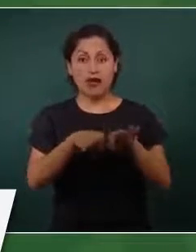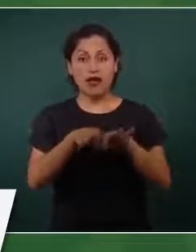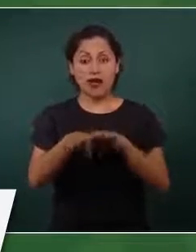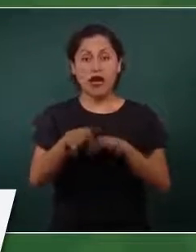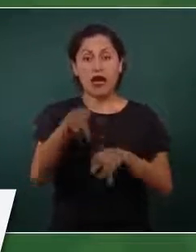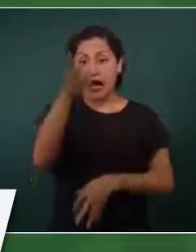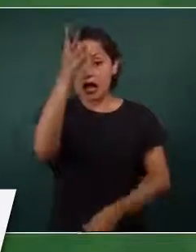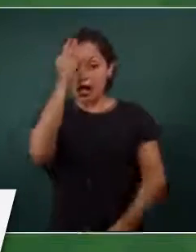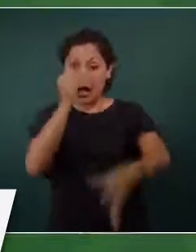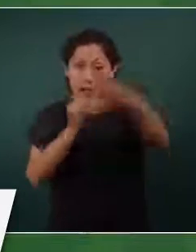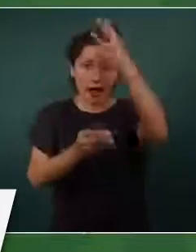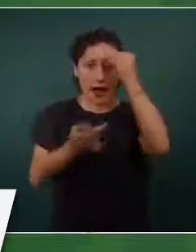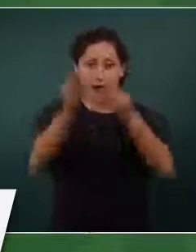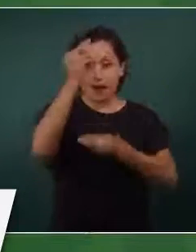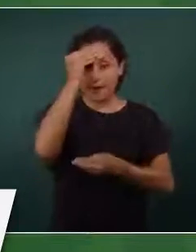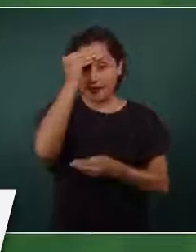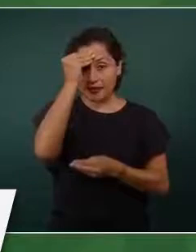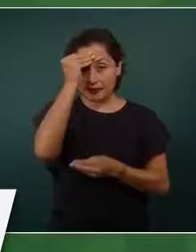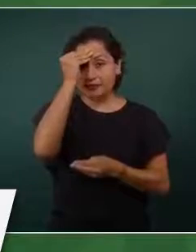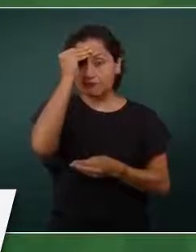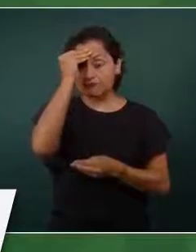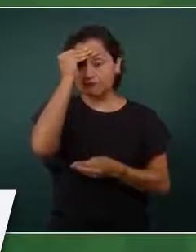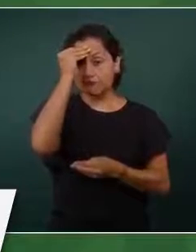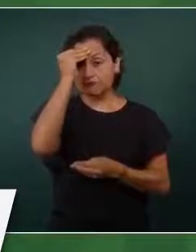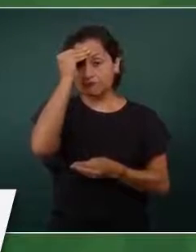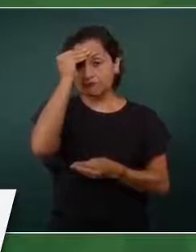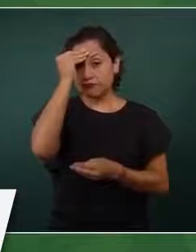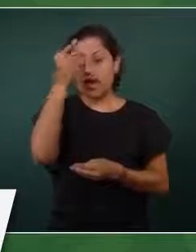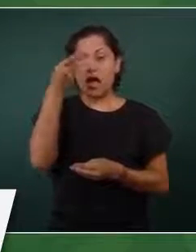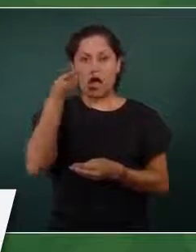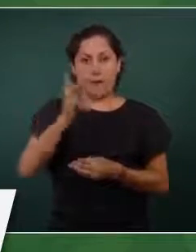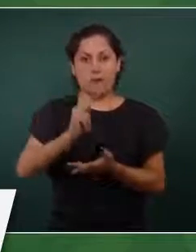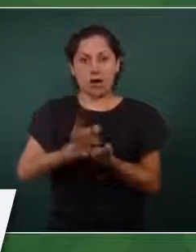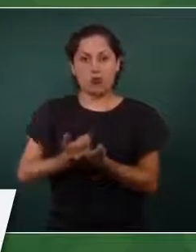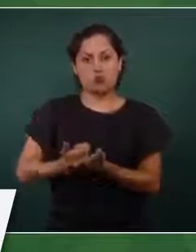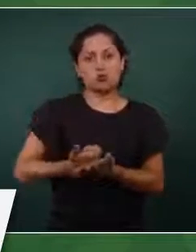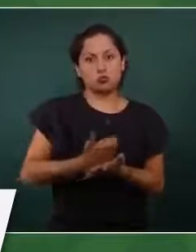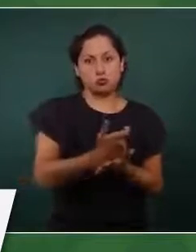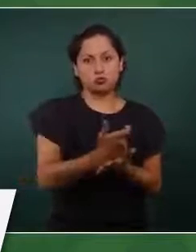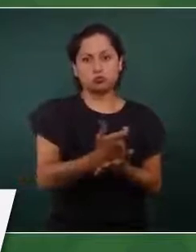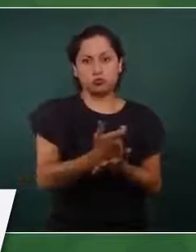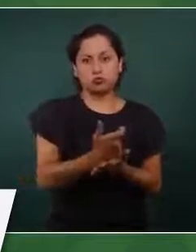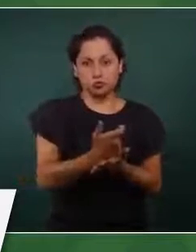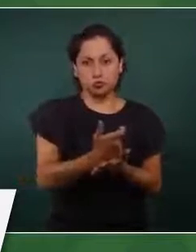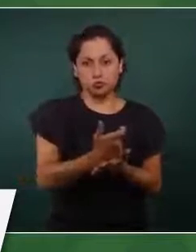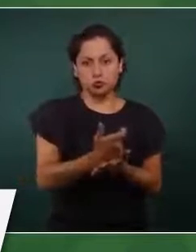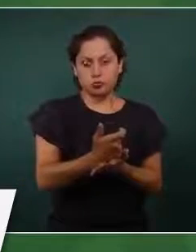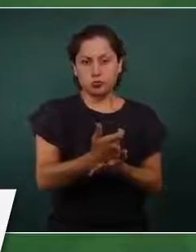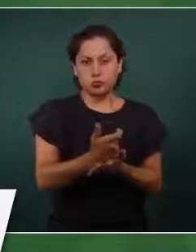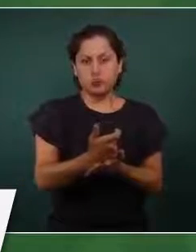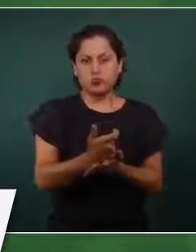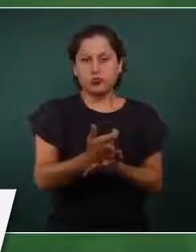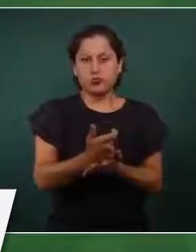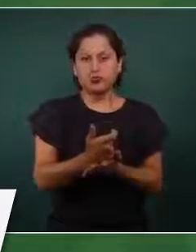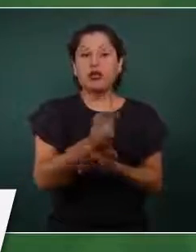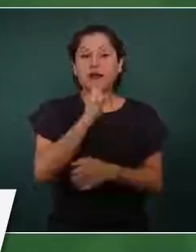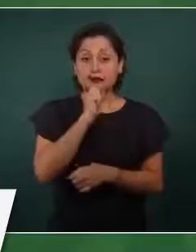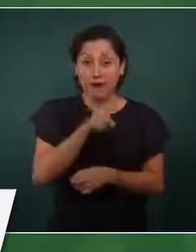que reciben un salario mínimo, que se están capacitando